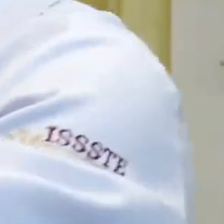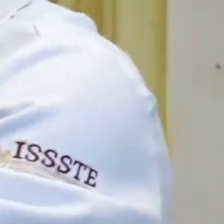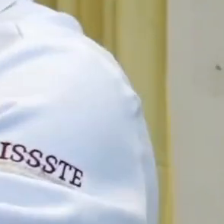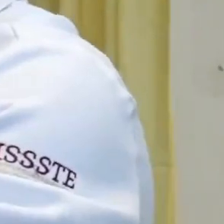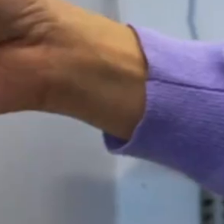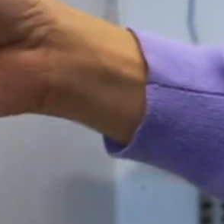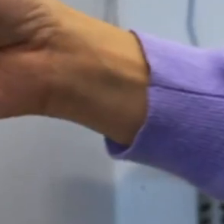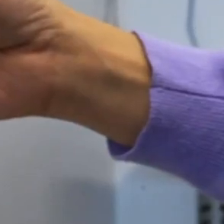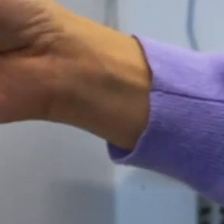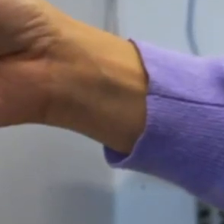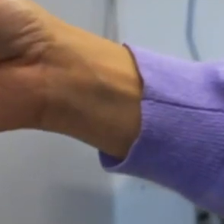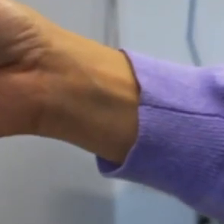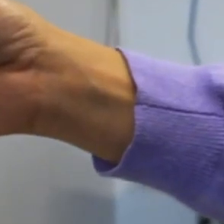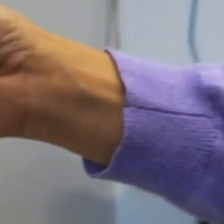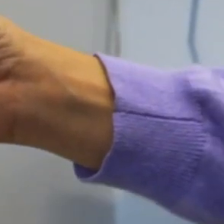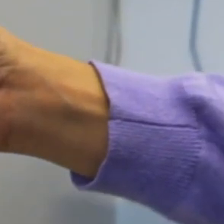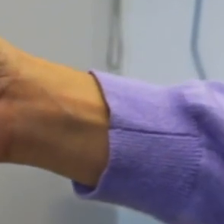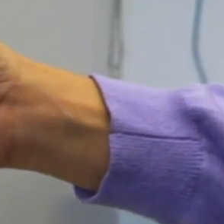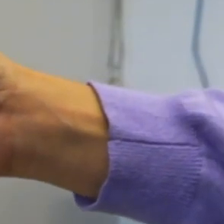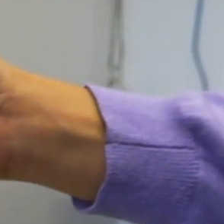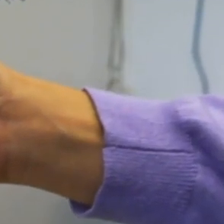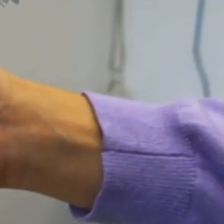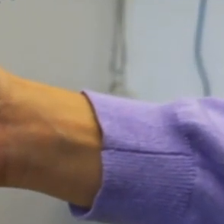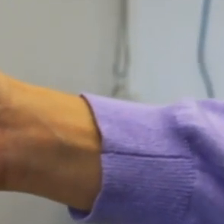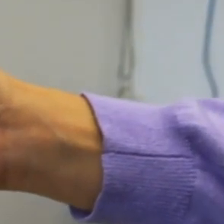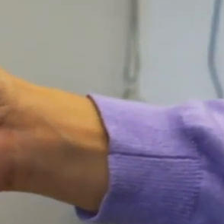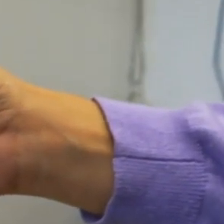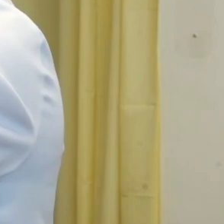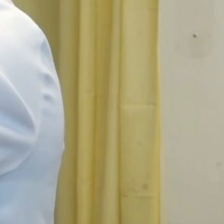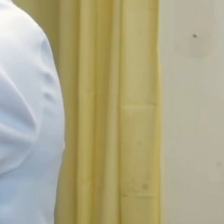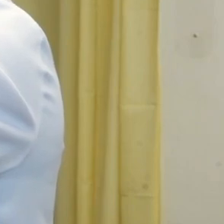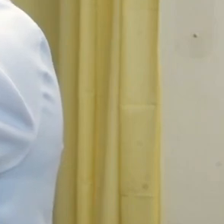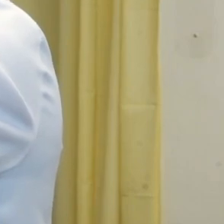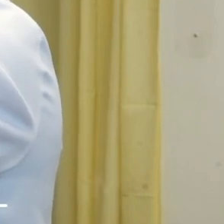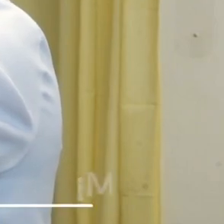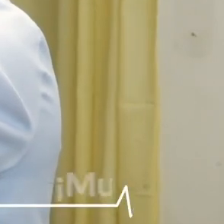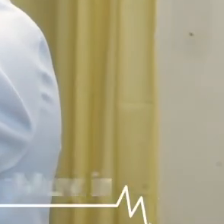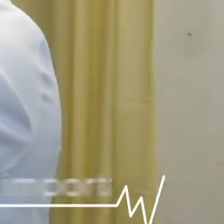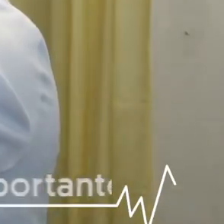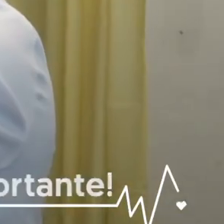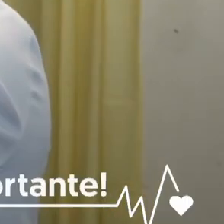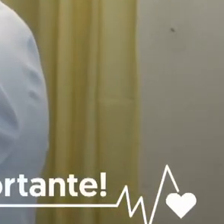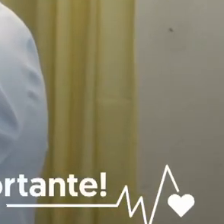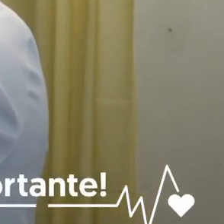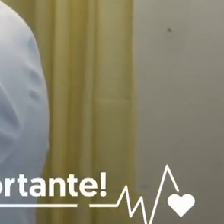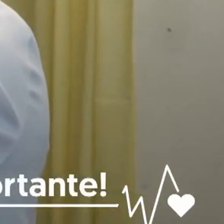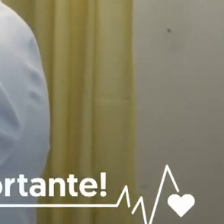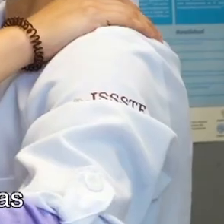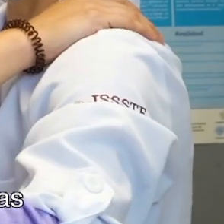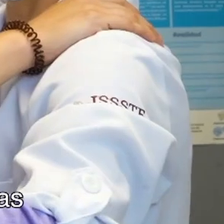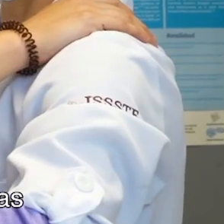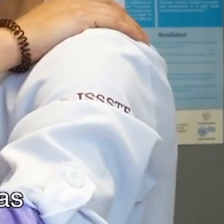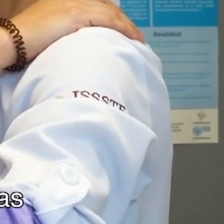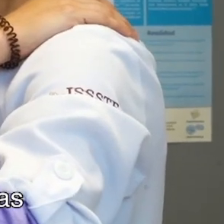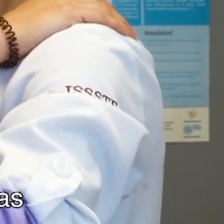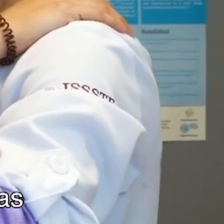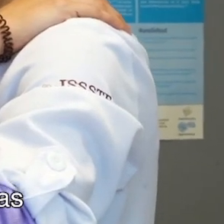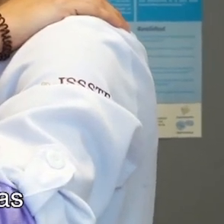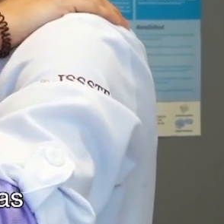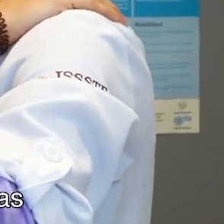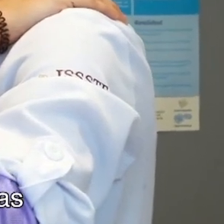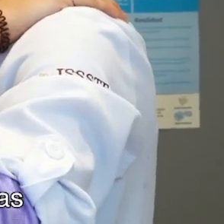a tu unidad de salud. Allí pueden ayudarte. Ojo, muy importante, acude